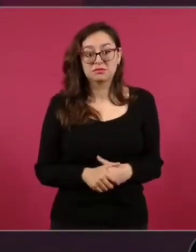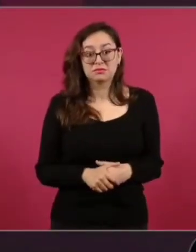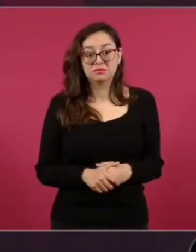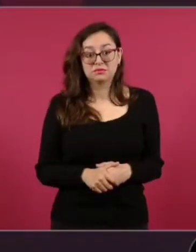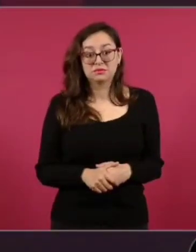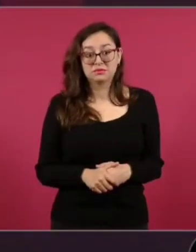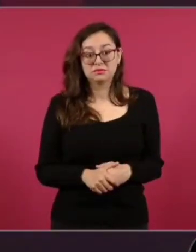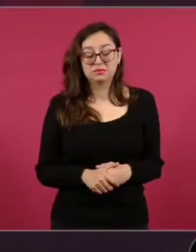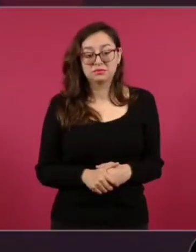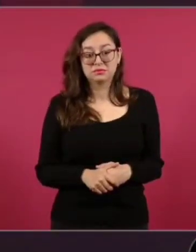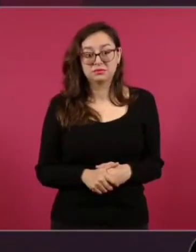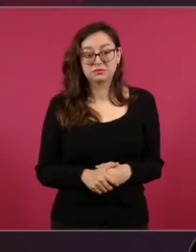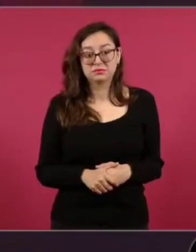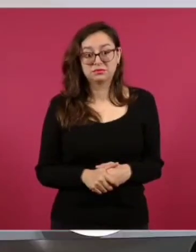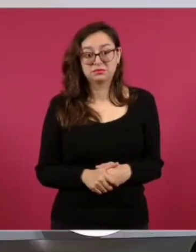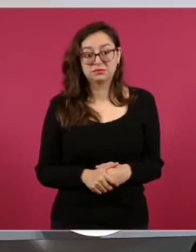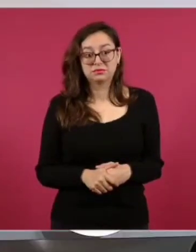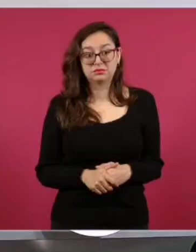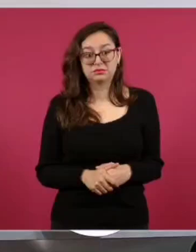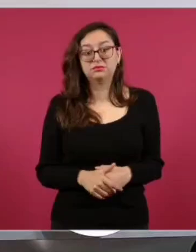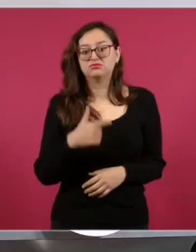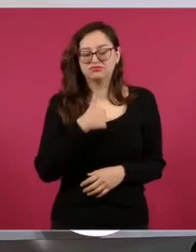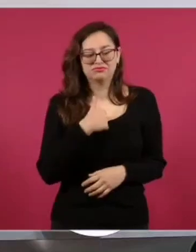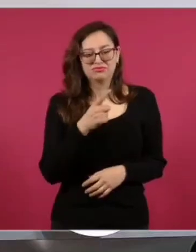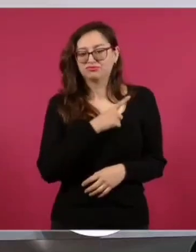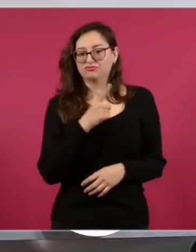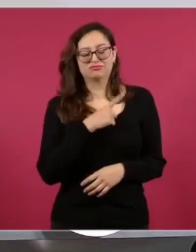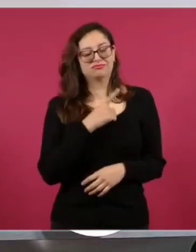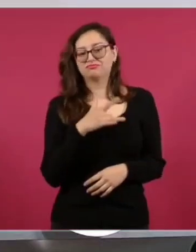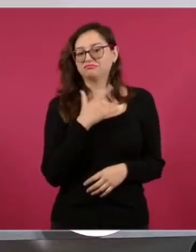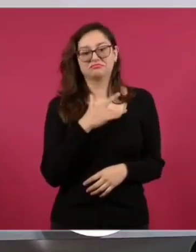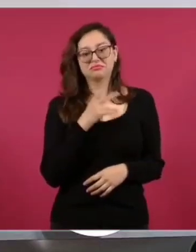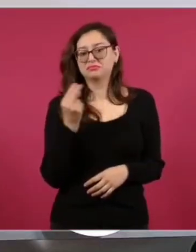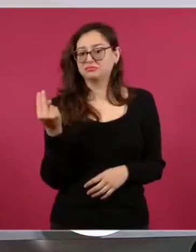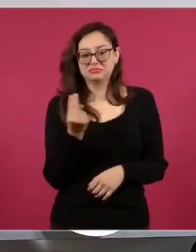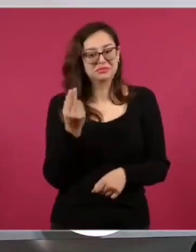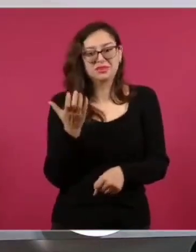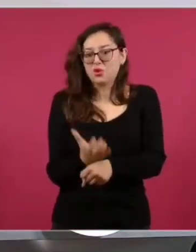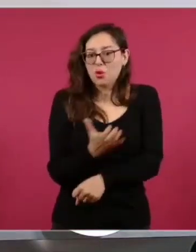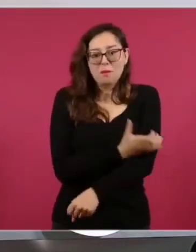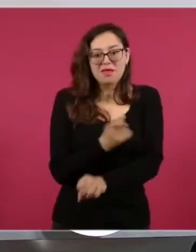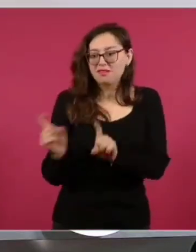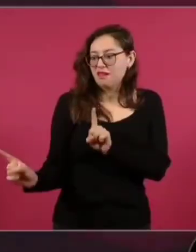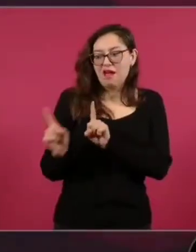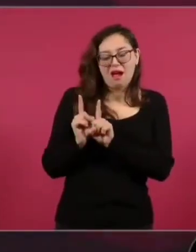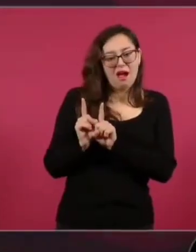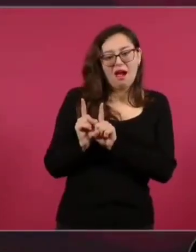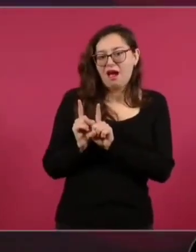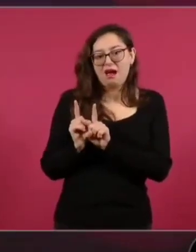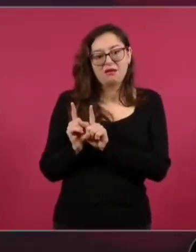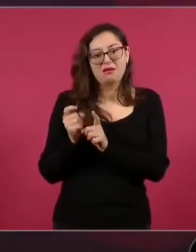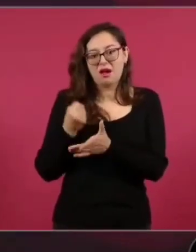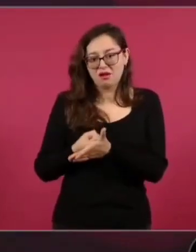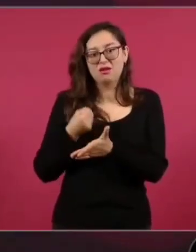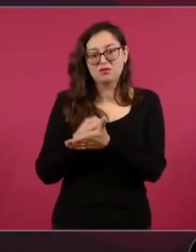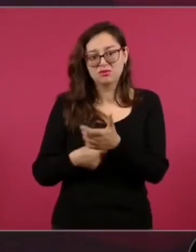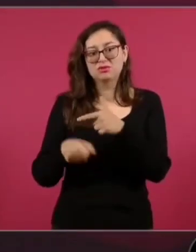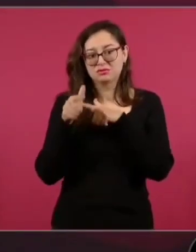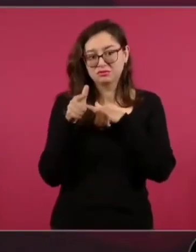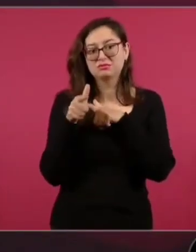también una compañera, porque la lucha sigue,